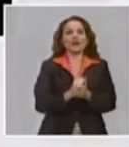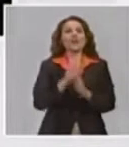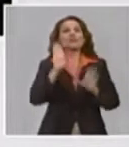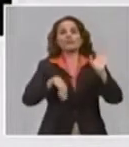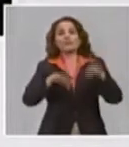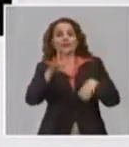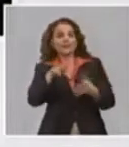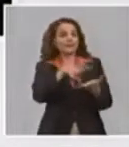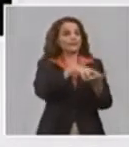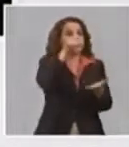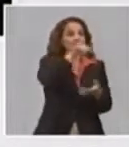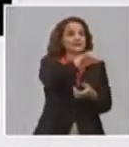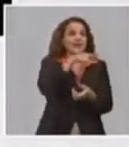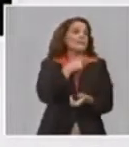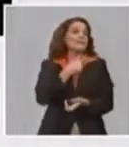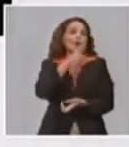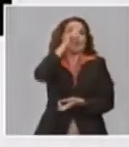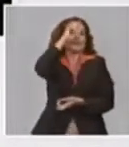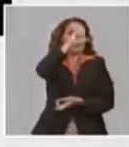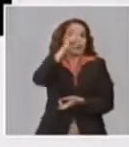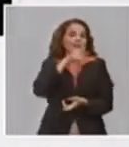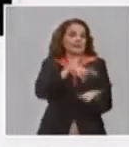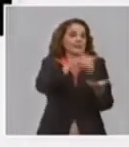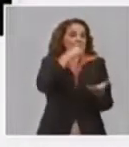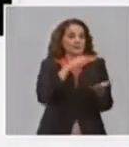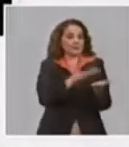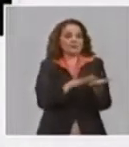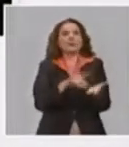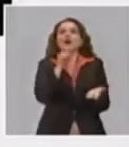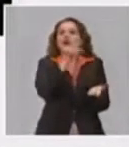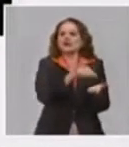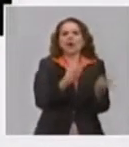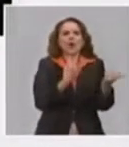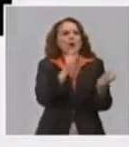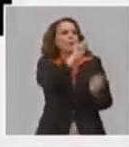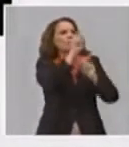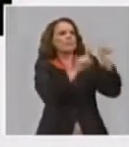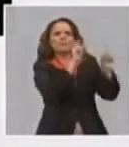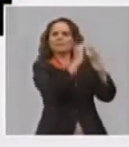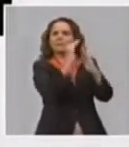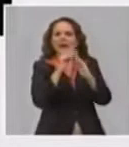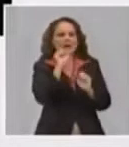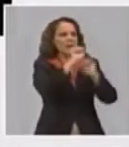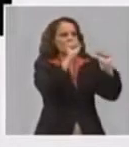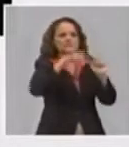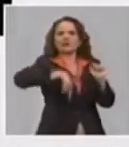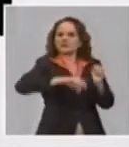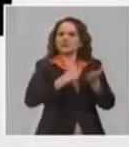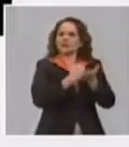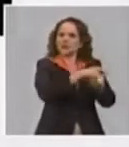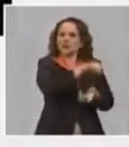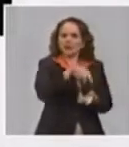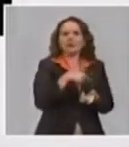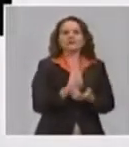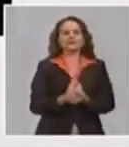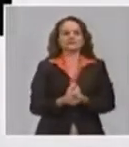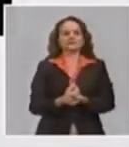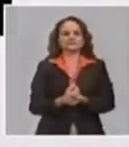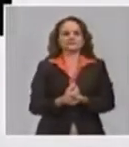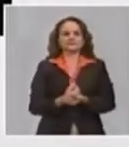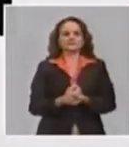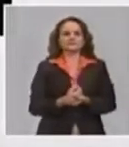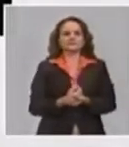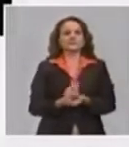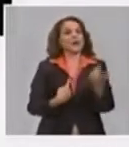laboral en los centros de aislamiento, vincularse a las pesquisas. Hay un grupo de trabajadores que además de esto que se vieron aquí que se han